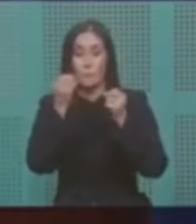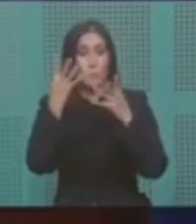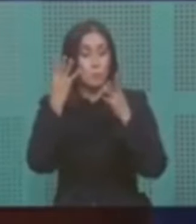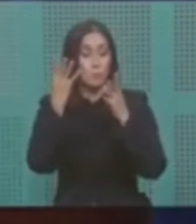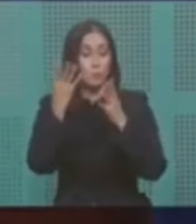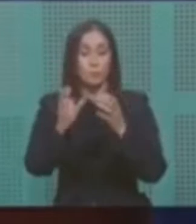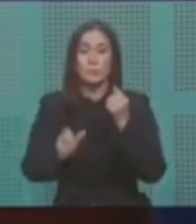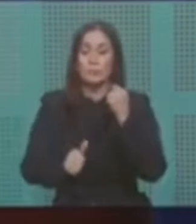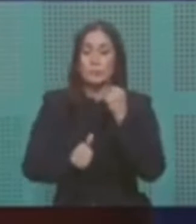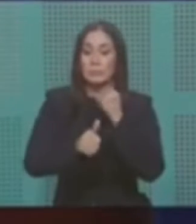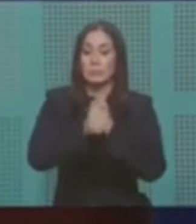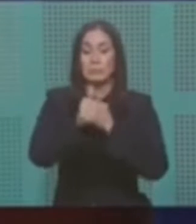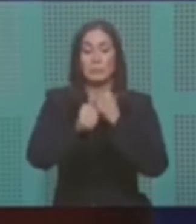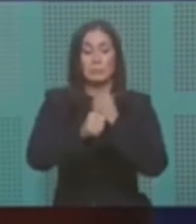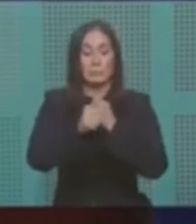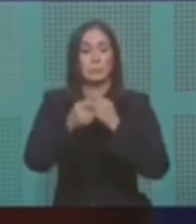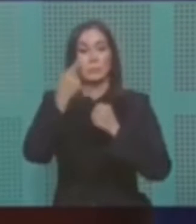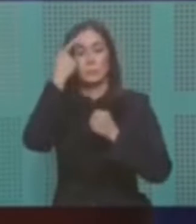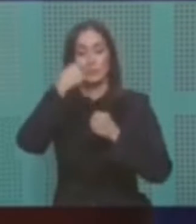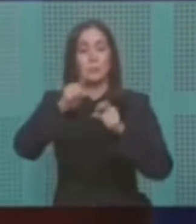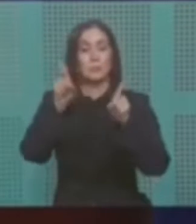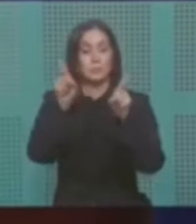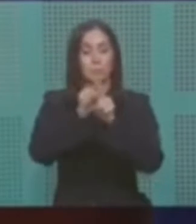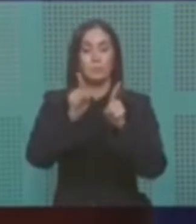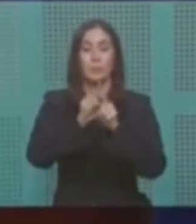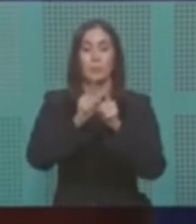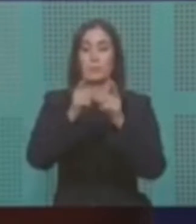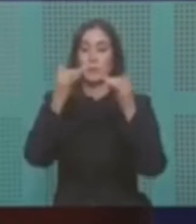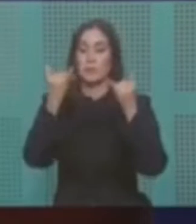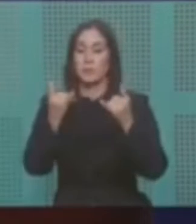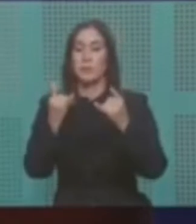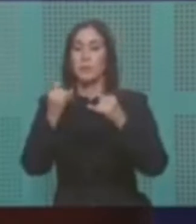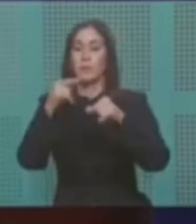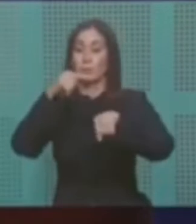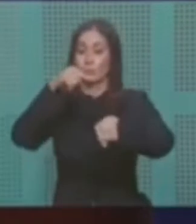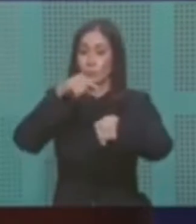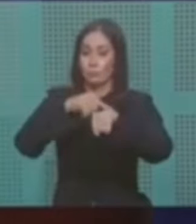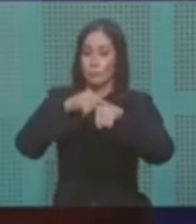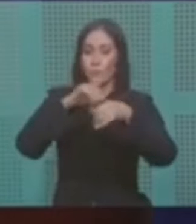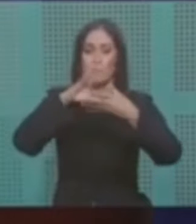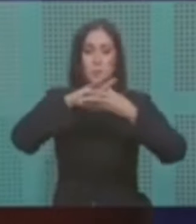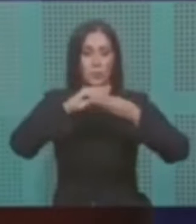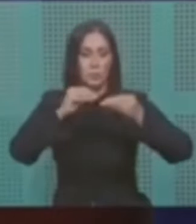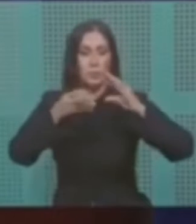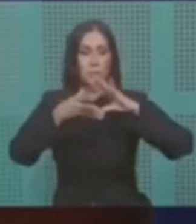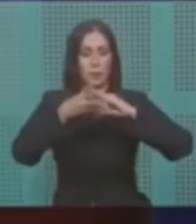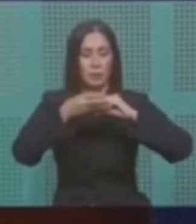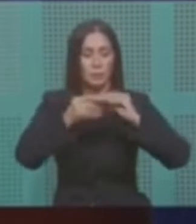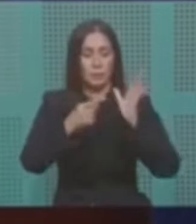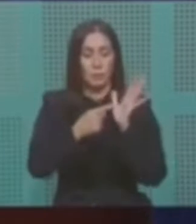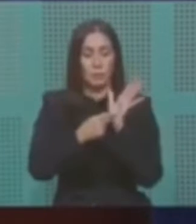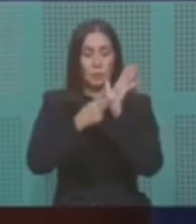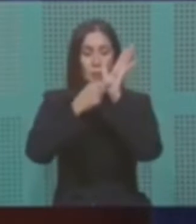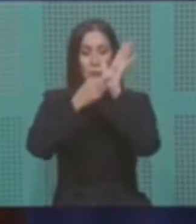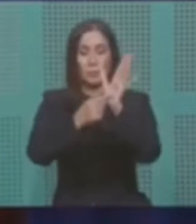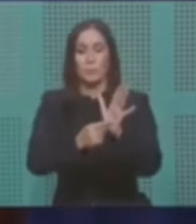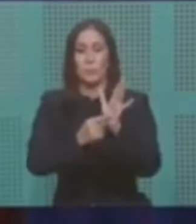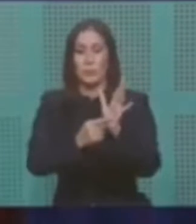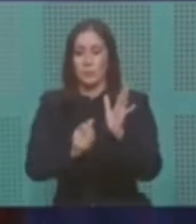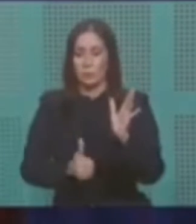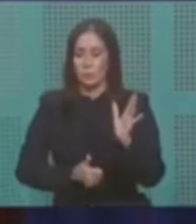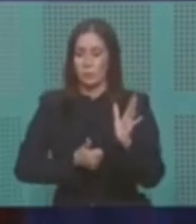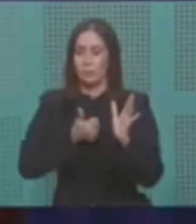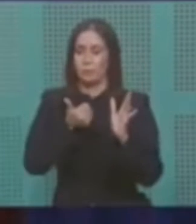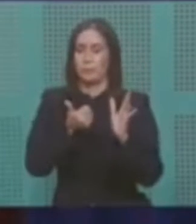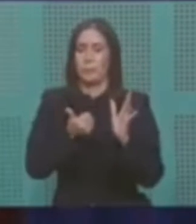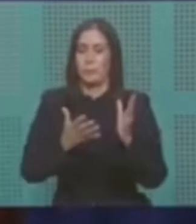Pero también estamos ante uno de los momentos de la historia que nos muestra la verdadera grandeza de los seres humanos. Ser